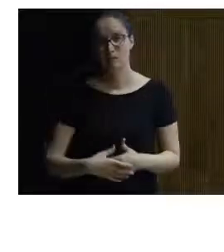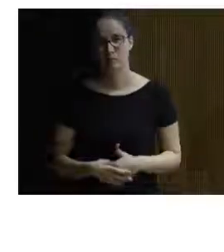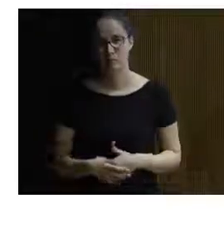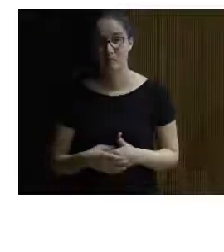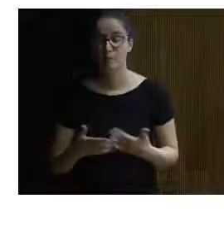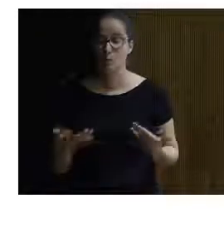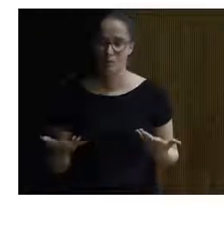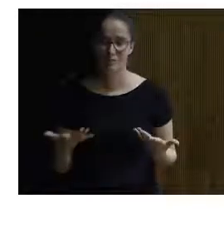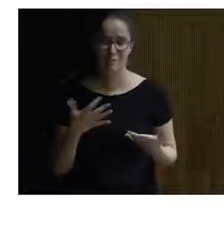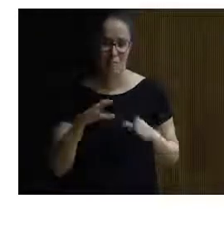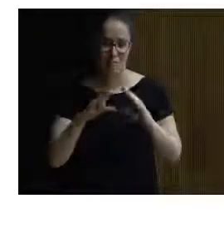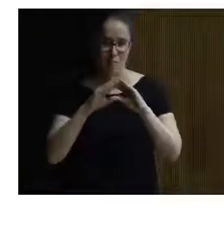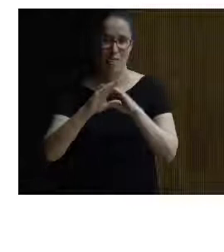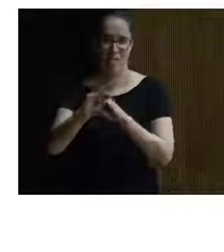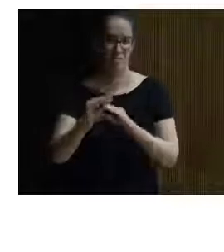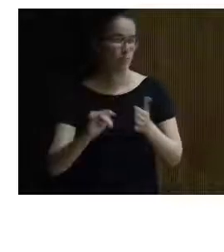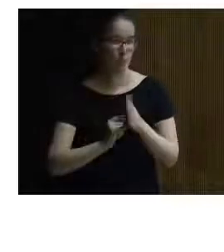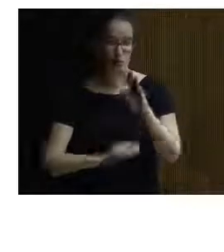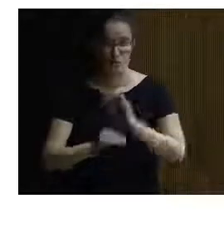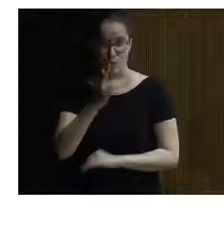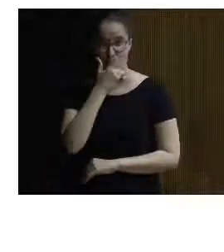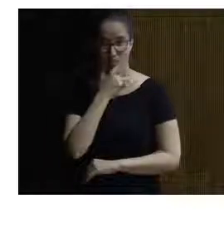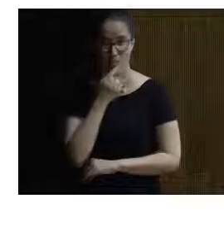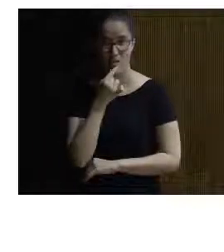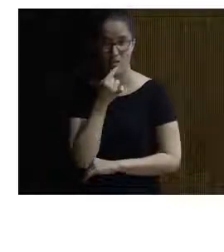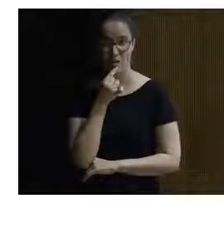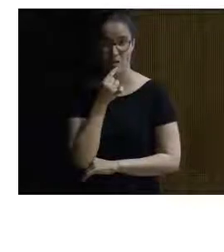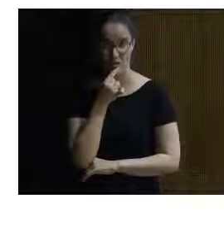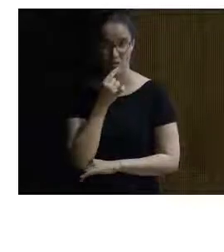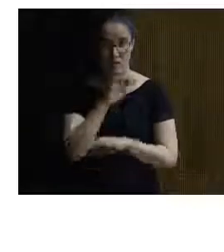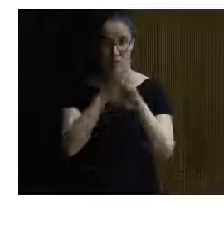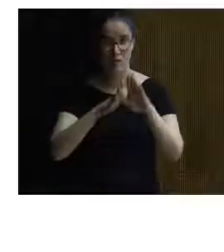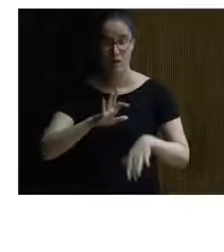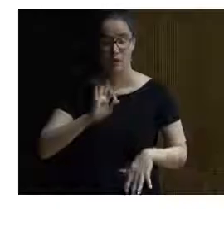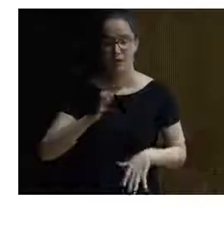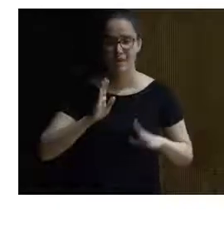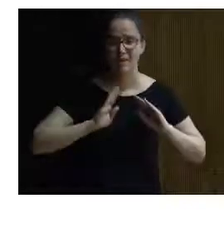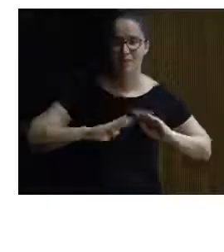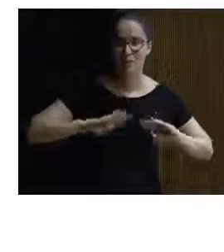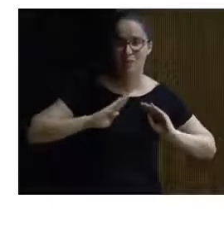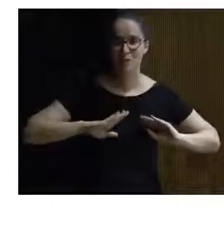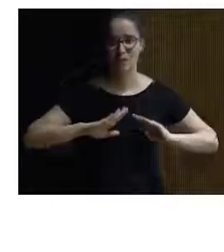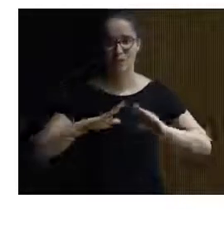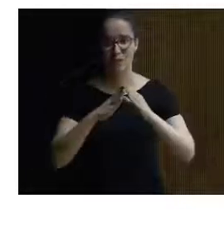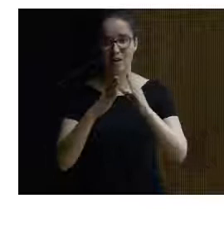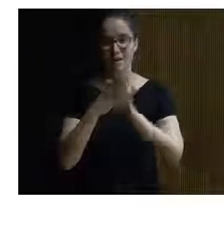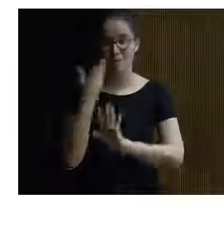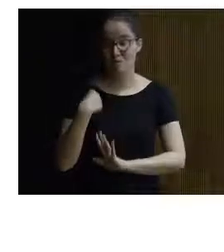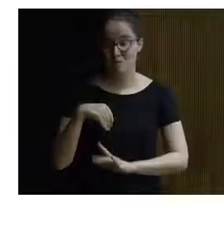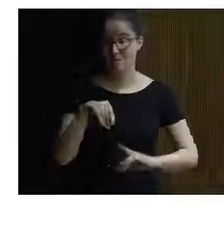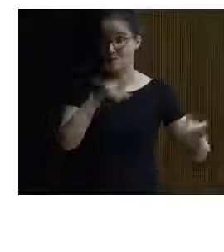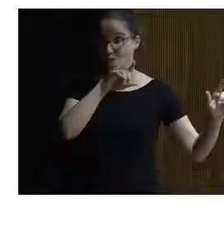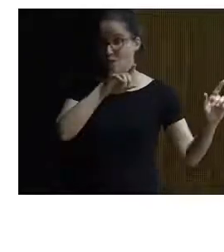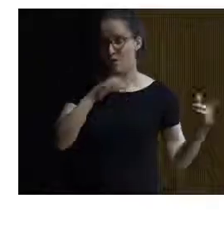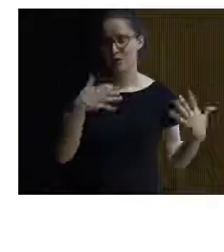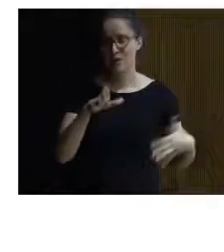que con una pequeña cuña se soluciona al final pues sí que es cierto que disfrutar de una iglesia como esta pues es